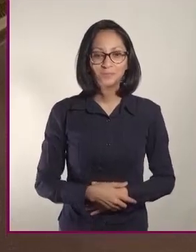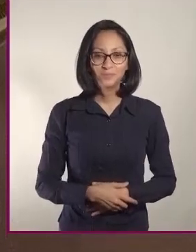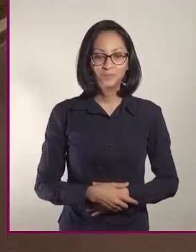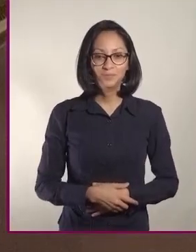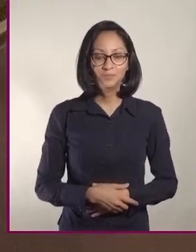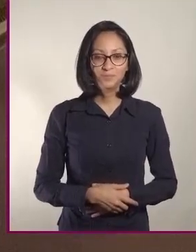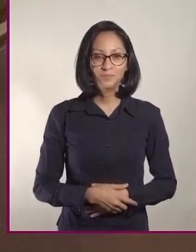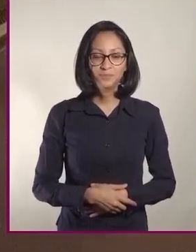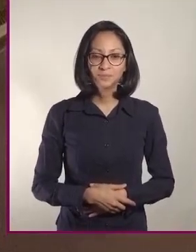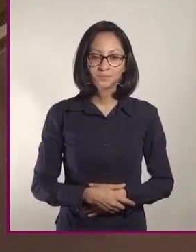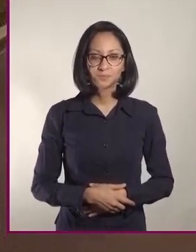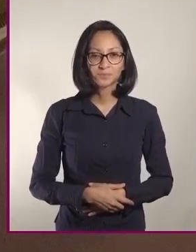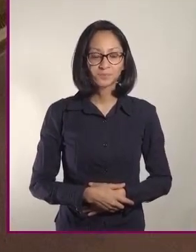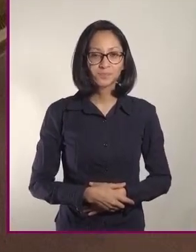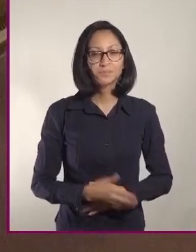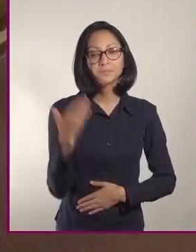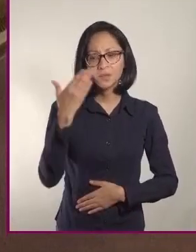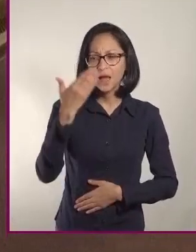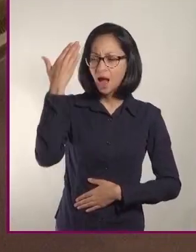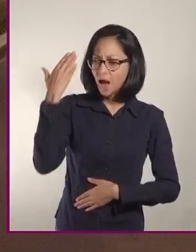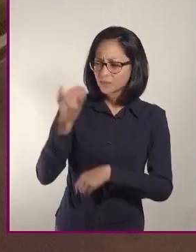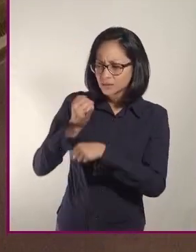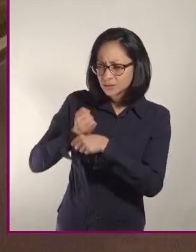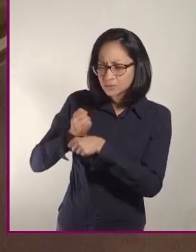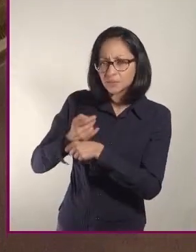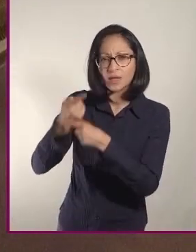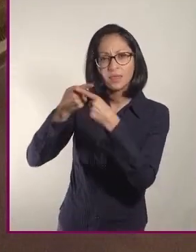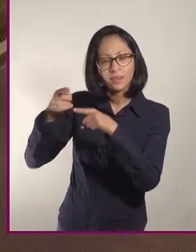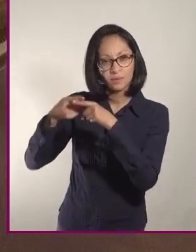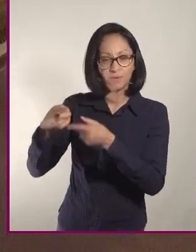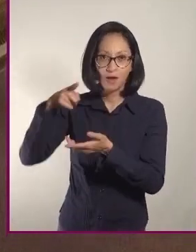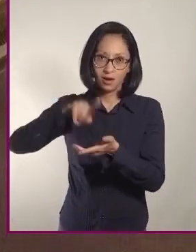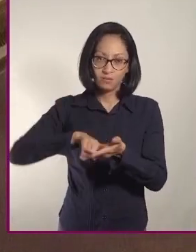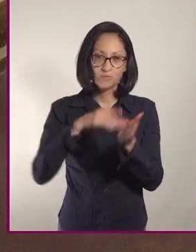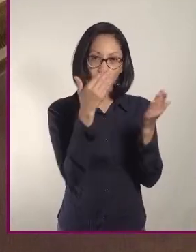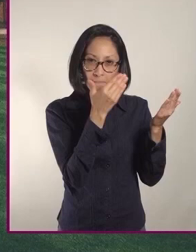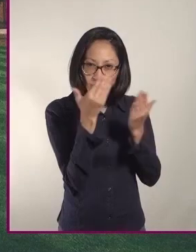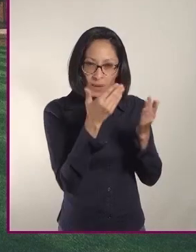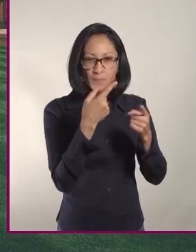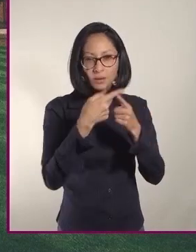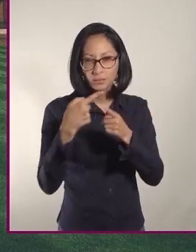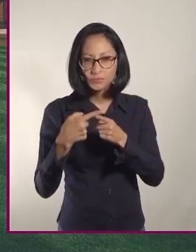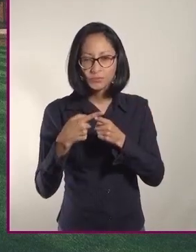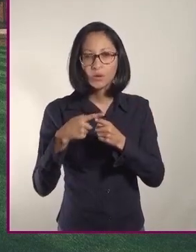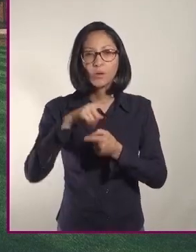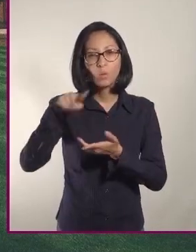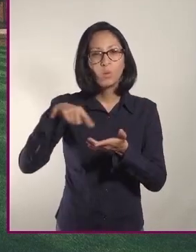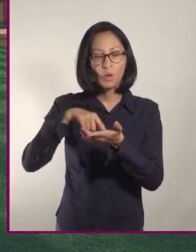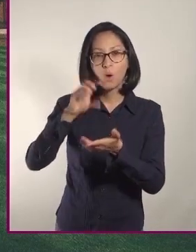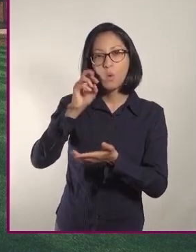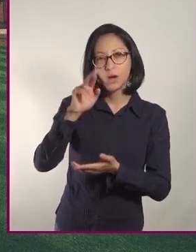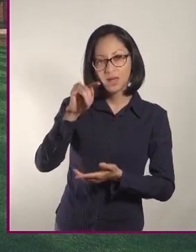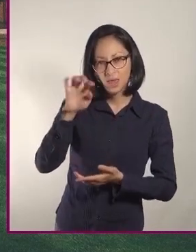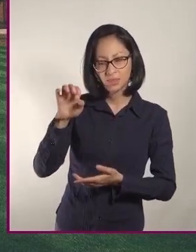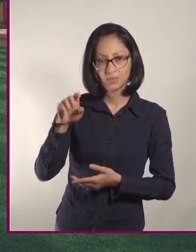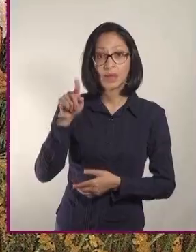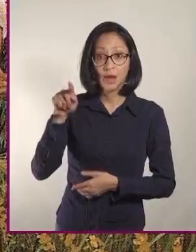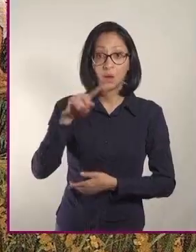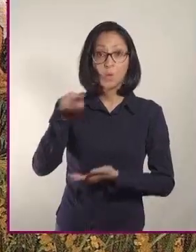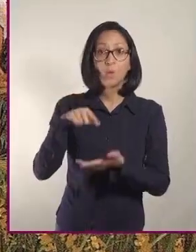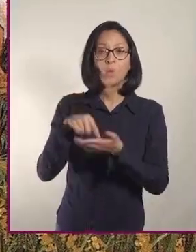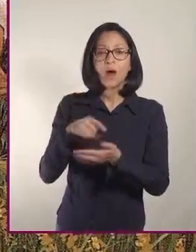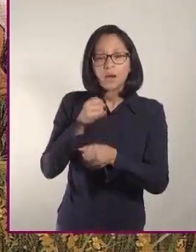De acuerdo con el estudio Los Orígenes Bíblicos y de Oriente Medio, realizado por la Universidad de Cambridge,